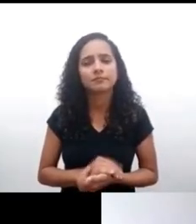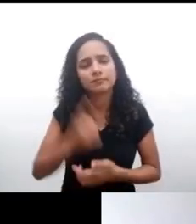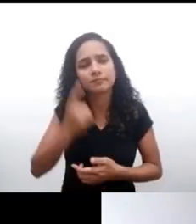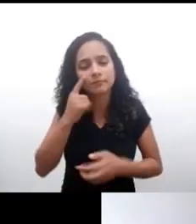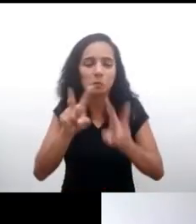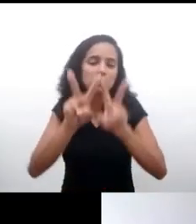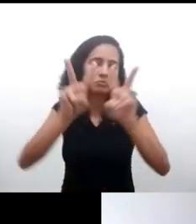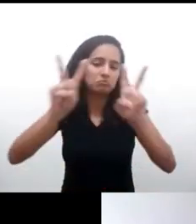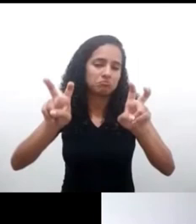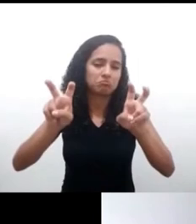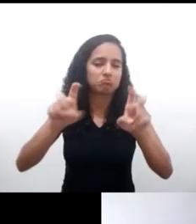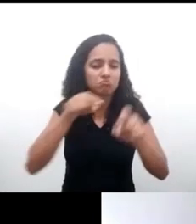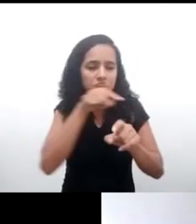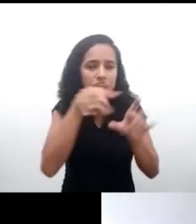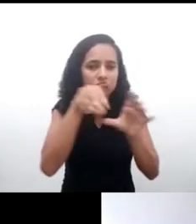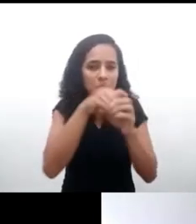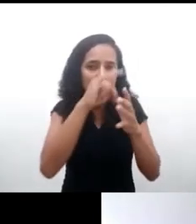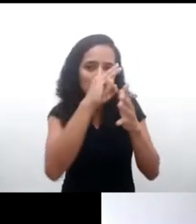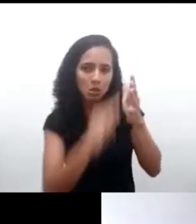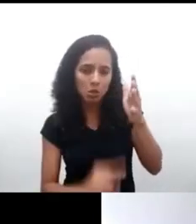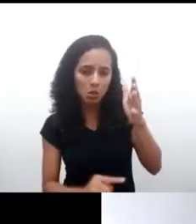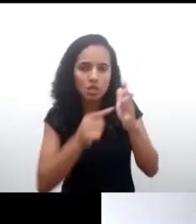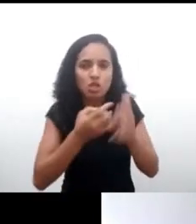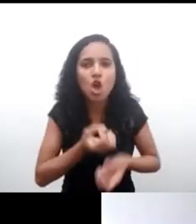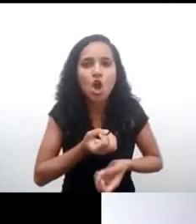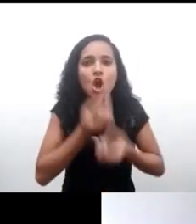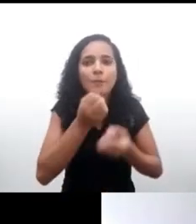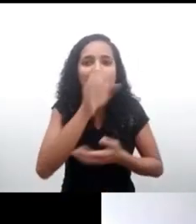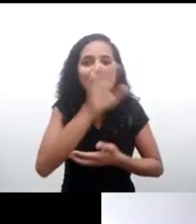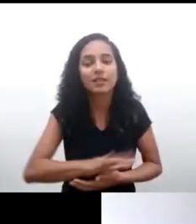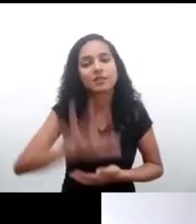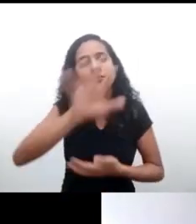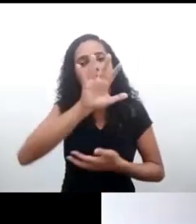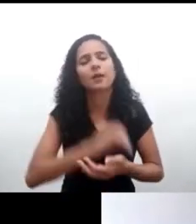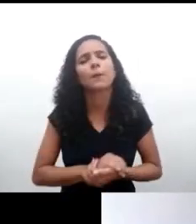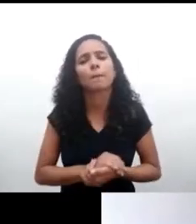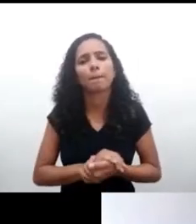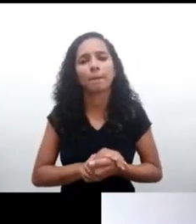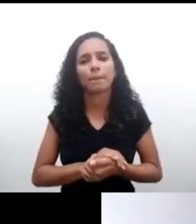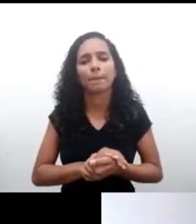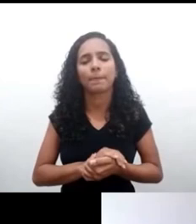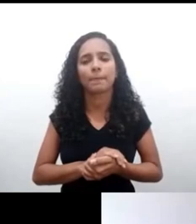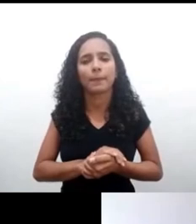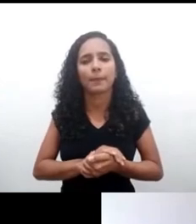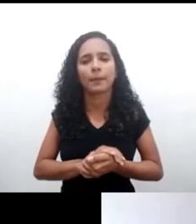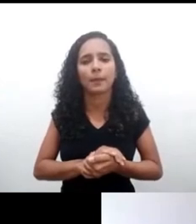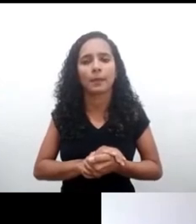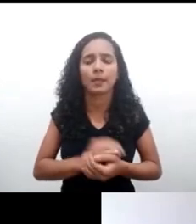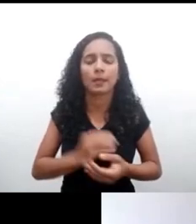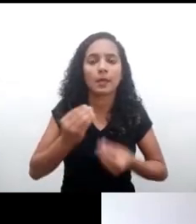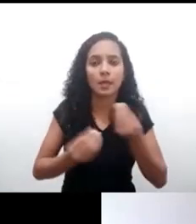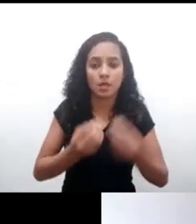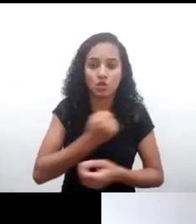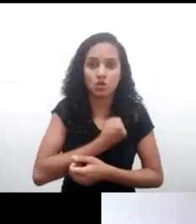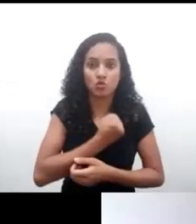observación es la resaltada en el Considerando 34, que permite, y así hemos podido hacerlo haciendo las